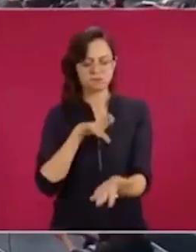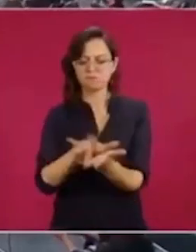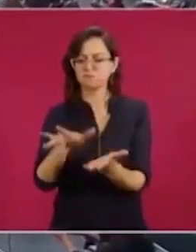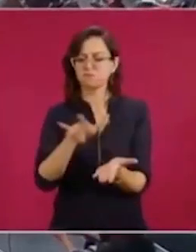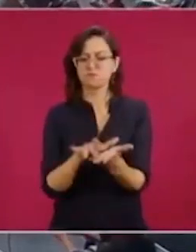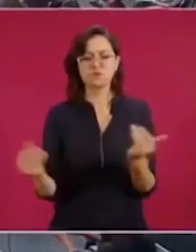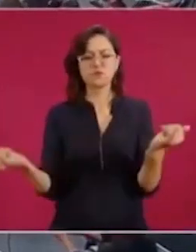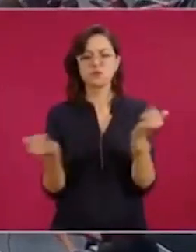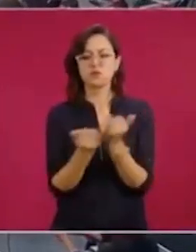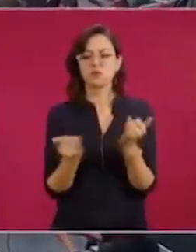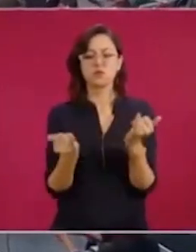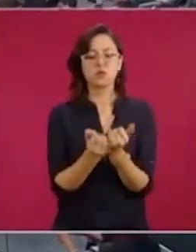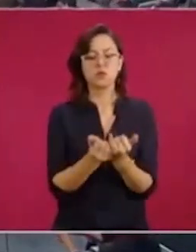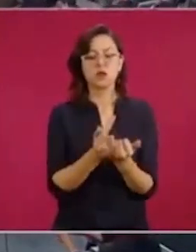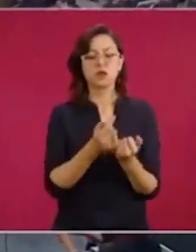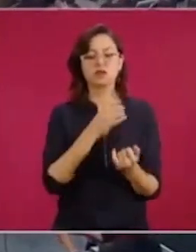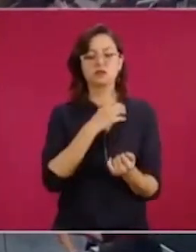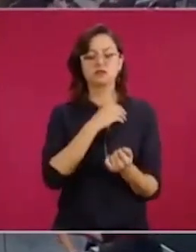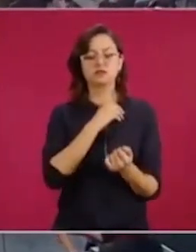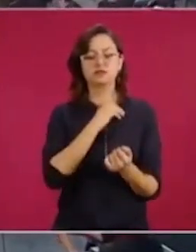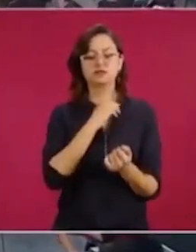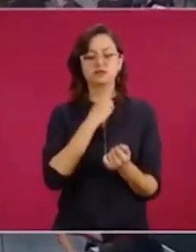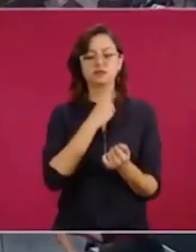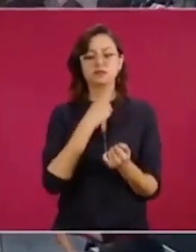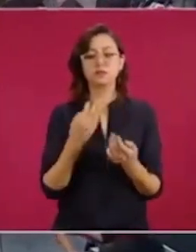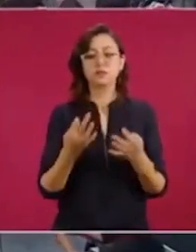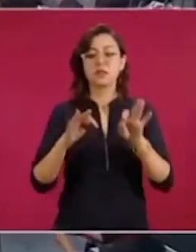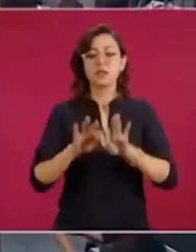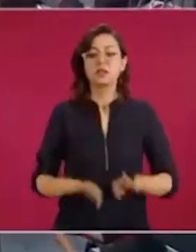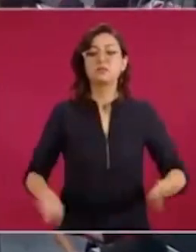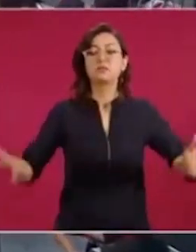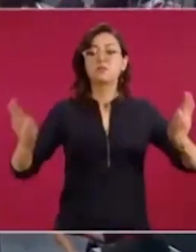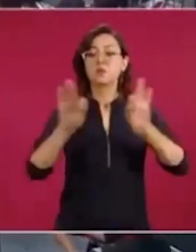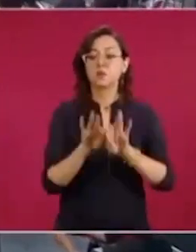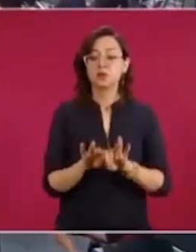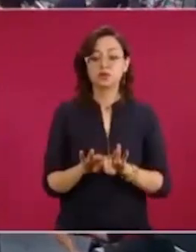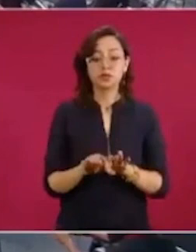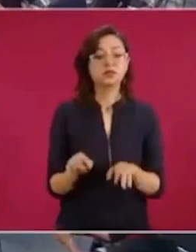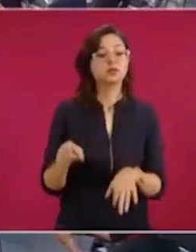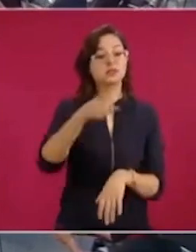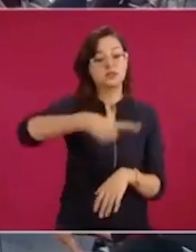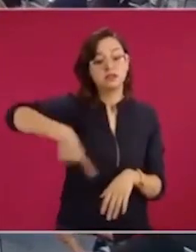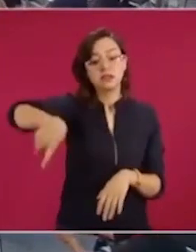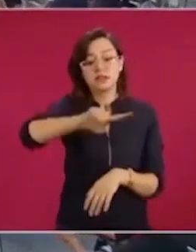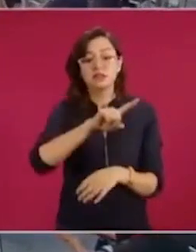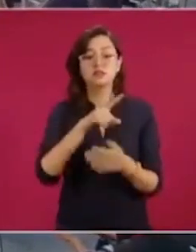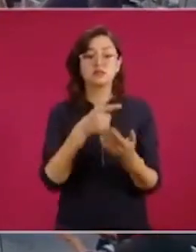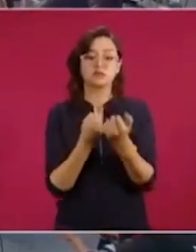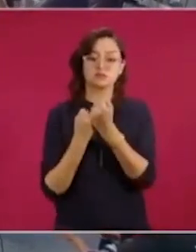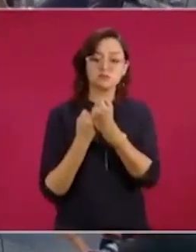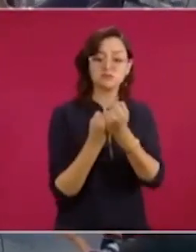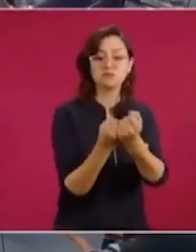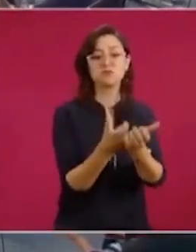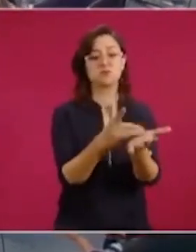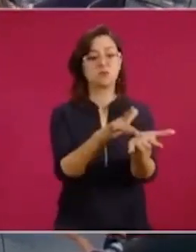Tenemos que respaldar, apoyar,